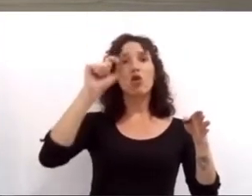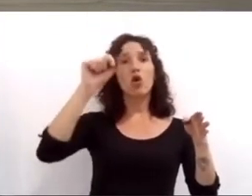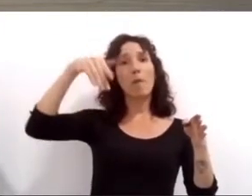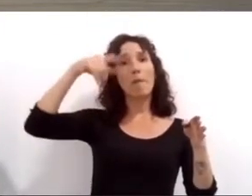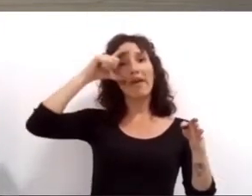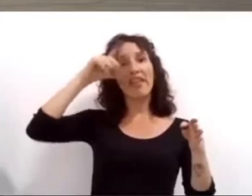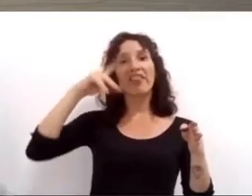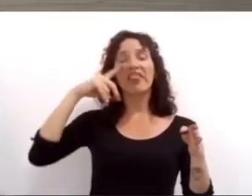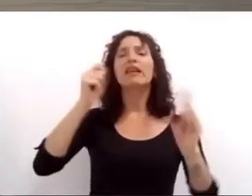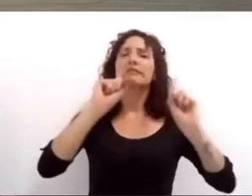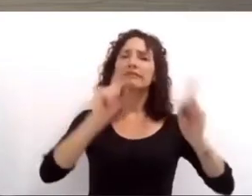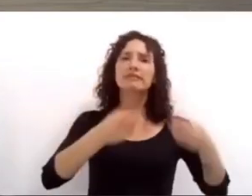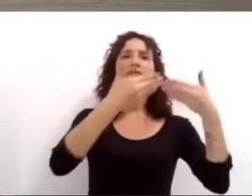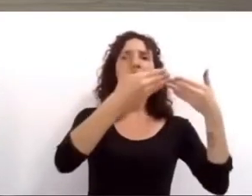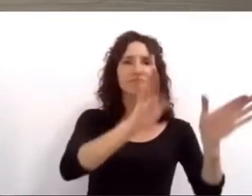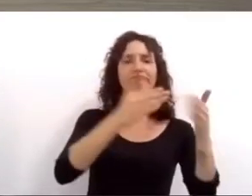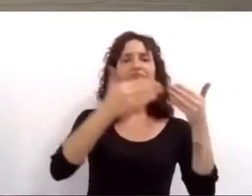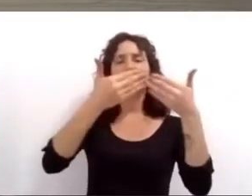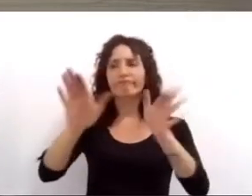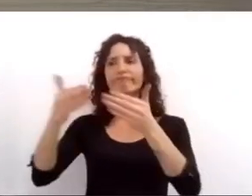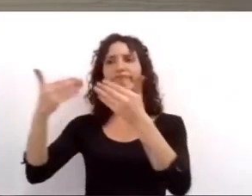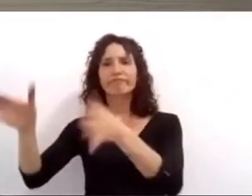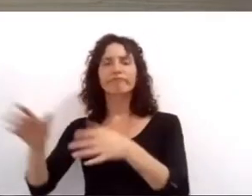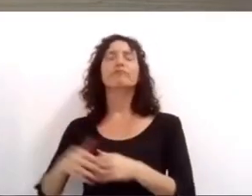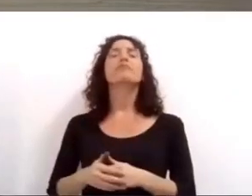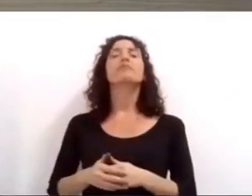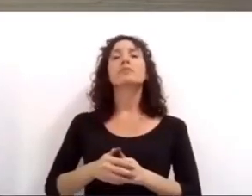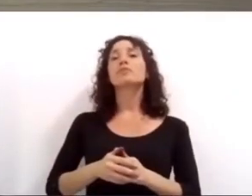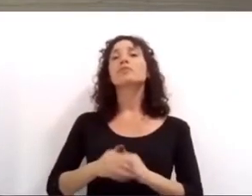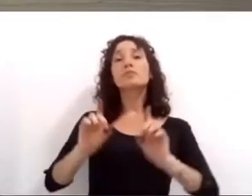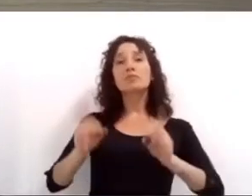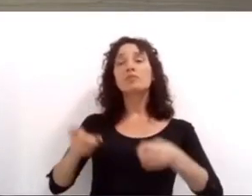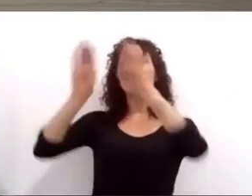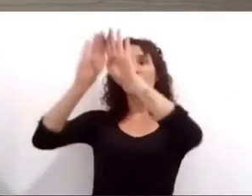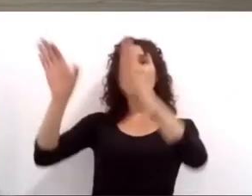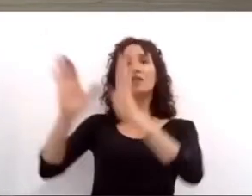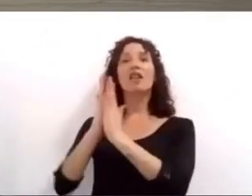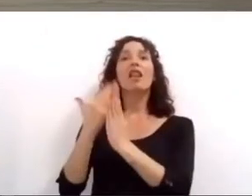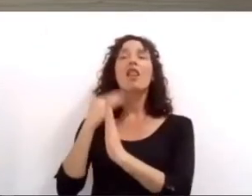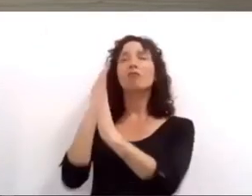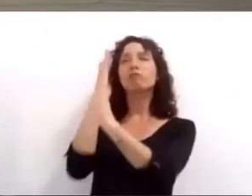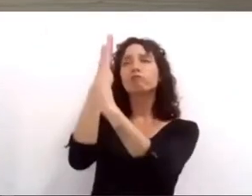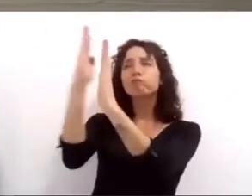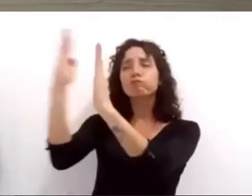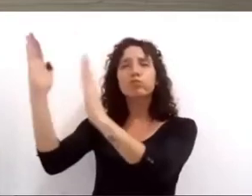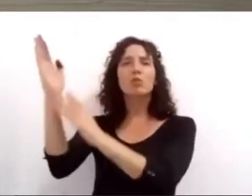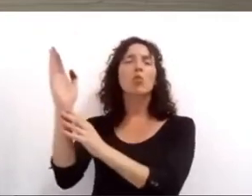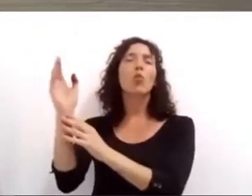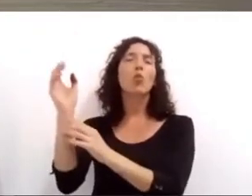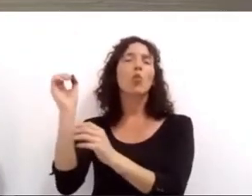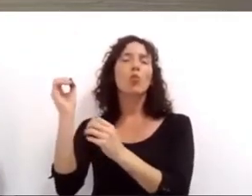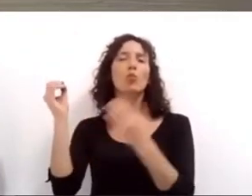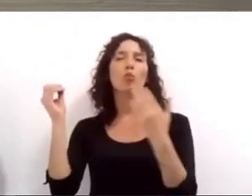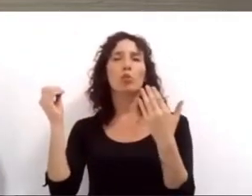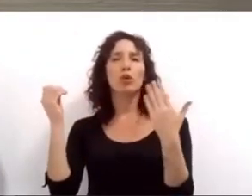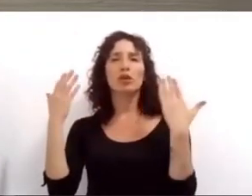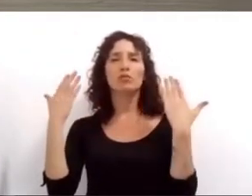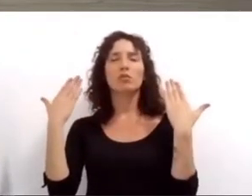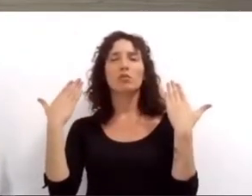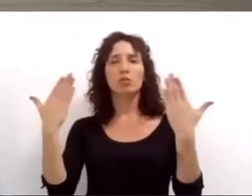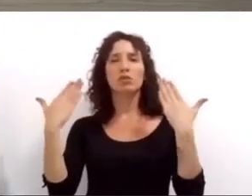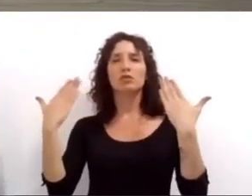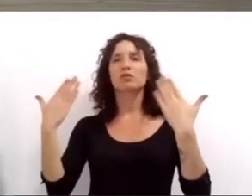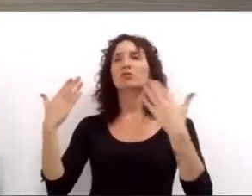culturales habilitamos la sala de lectura de biblioteca con protocolo para que los estudiantes que tanto la necesitan puedan volver allí